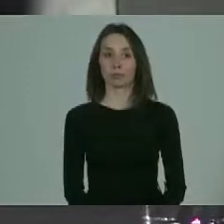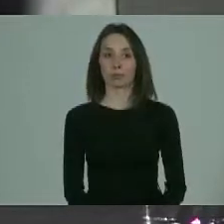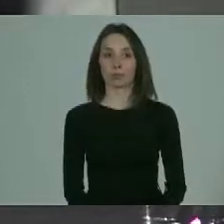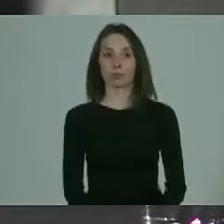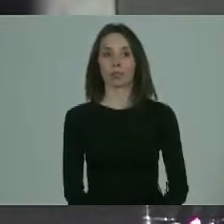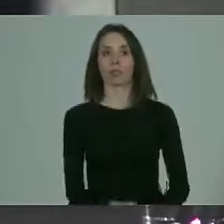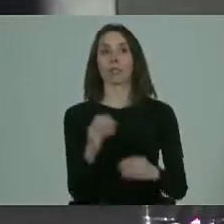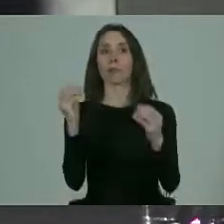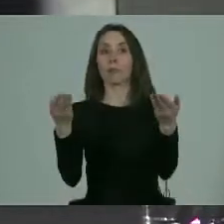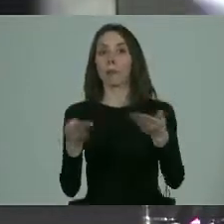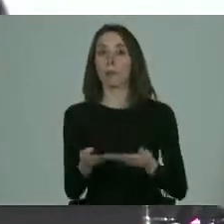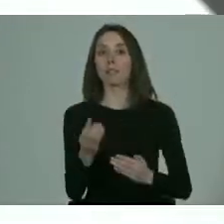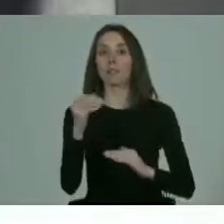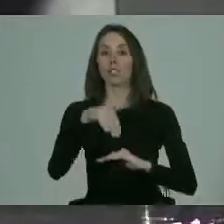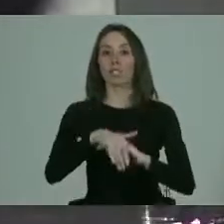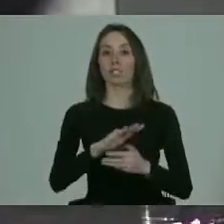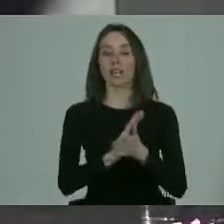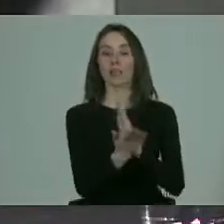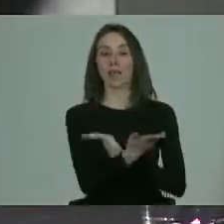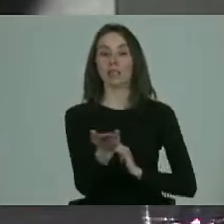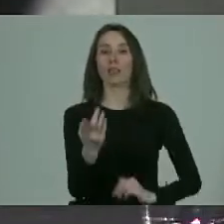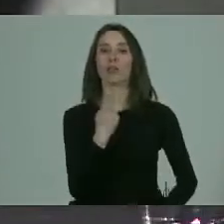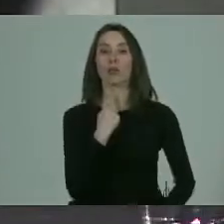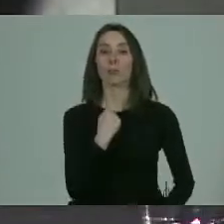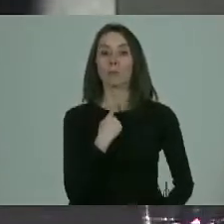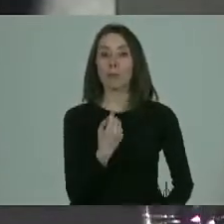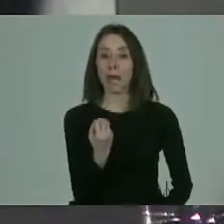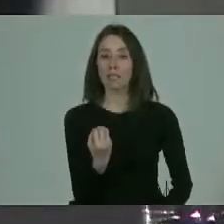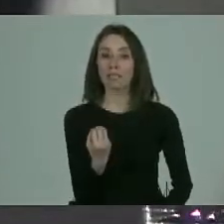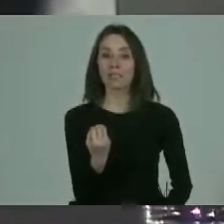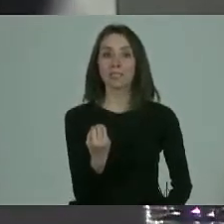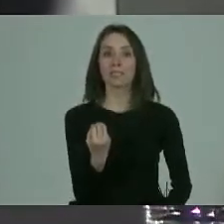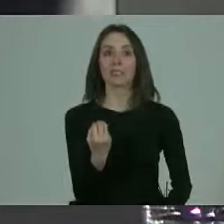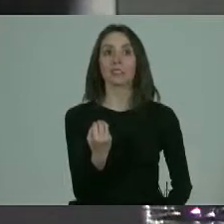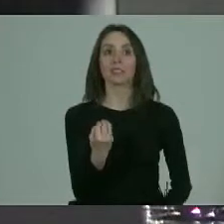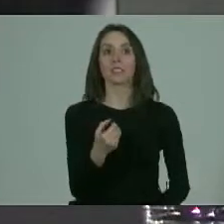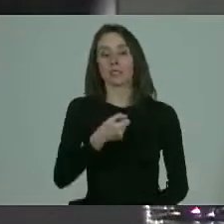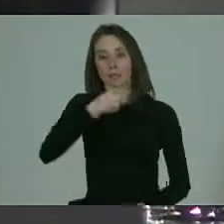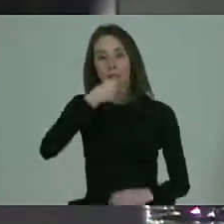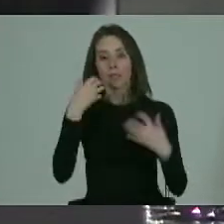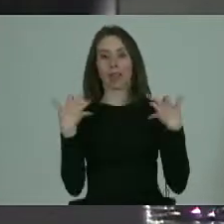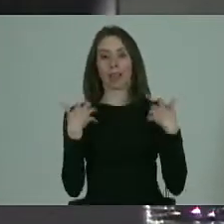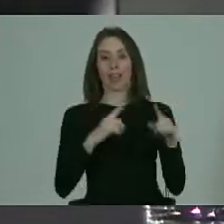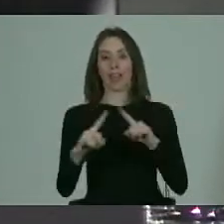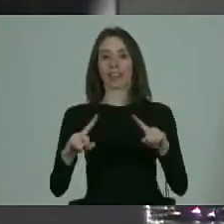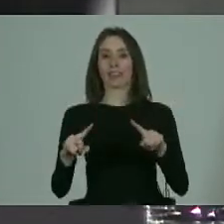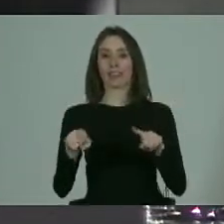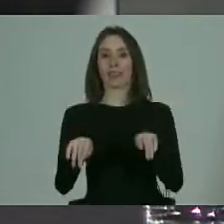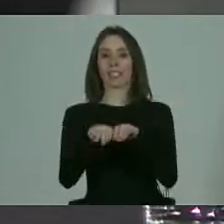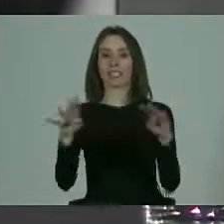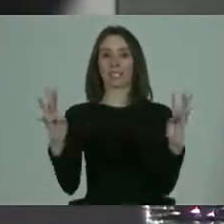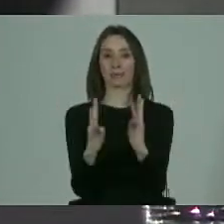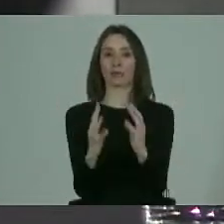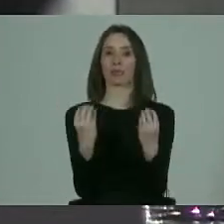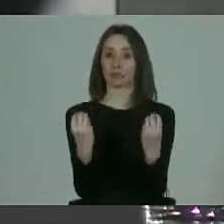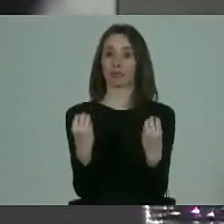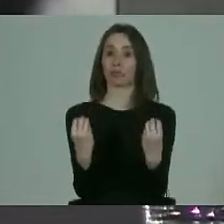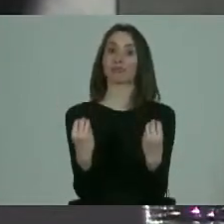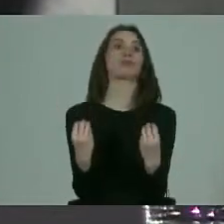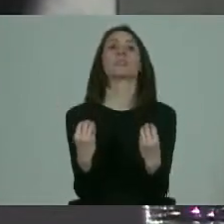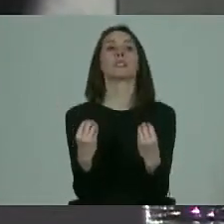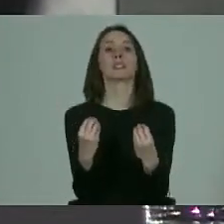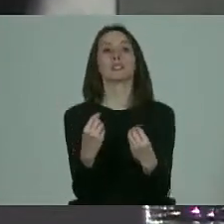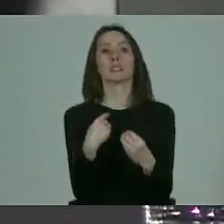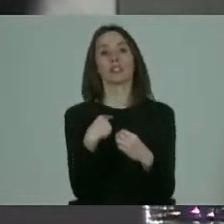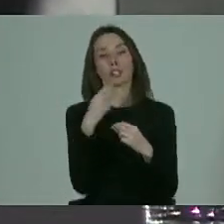Bueno, muy bienvenidos y muy buenas tardes a todos, un placer. La verdad es ser moderadora de esta mesa tremenda, que